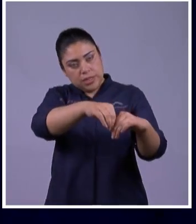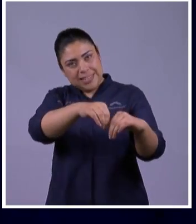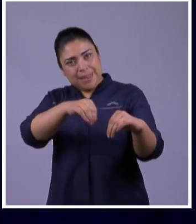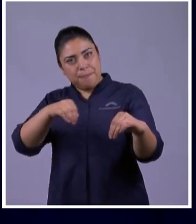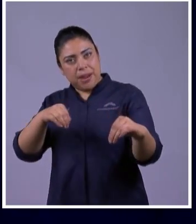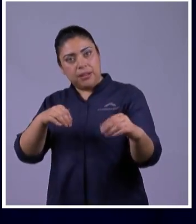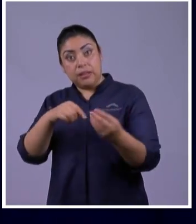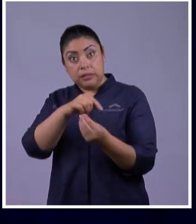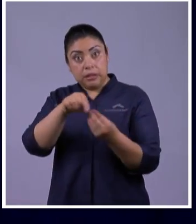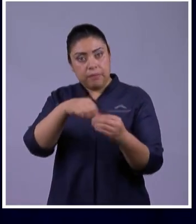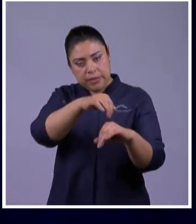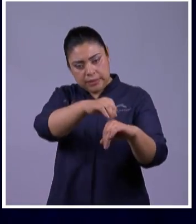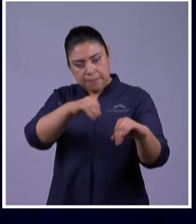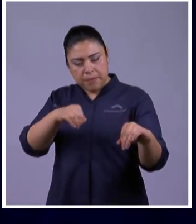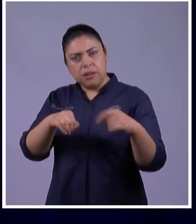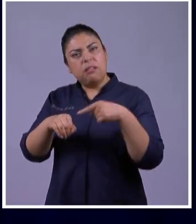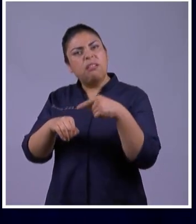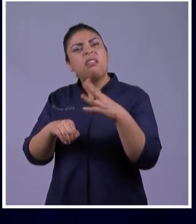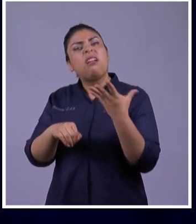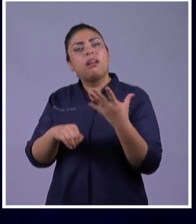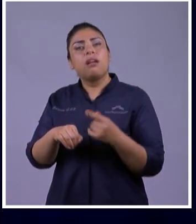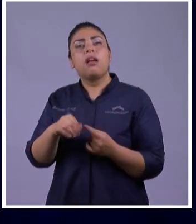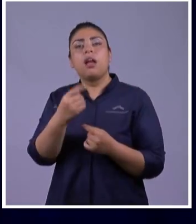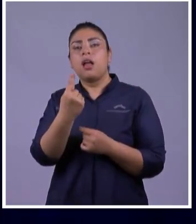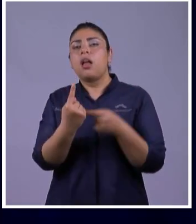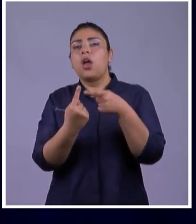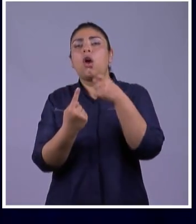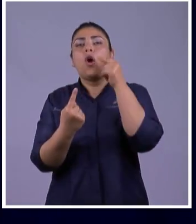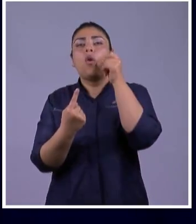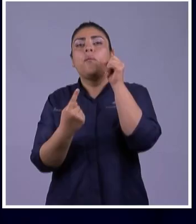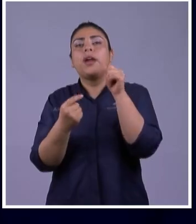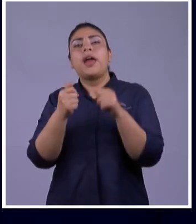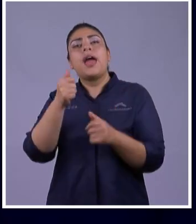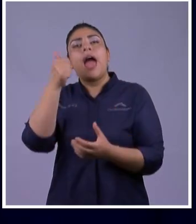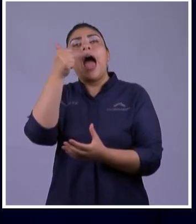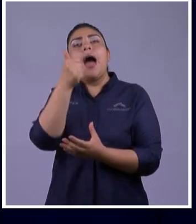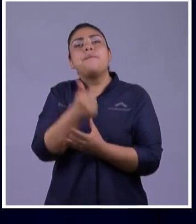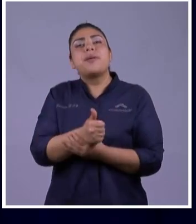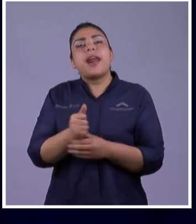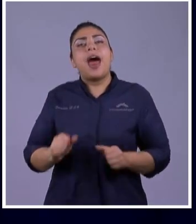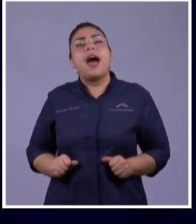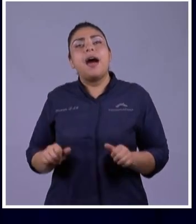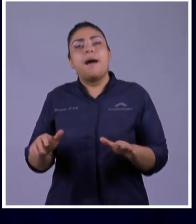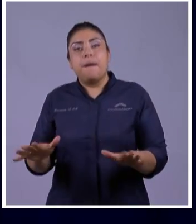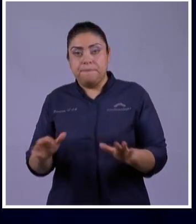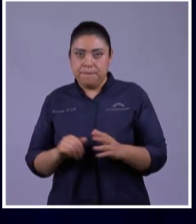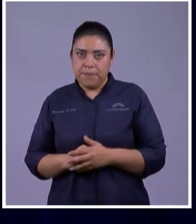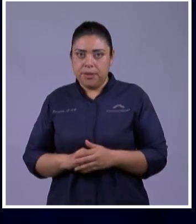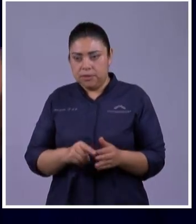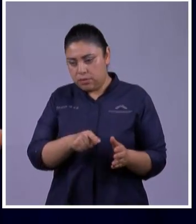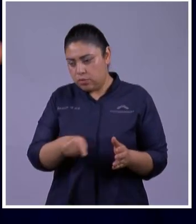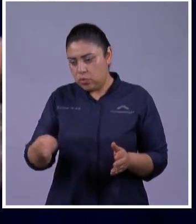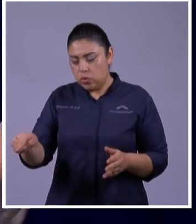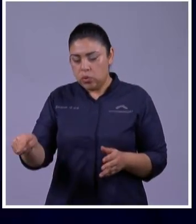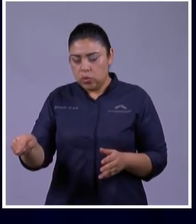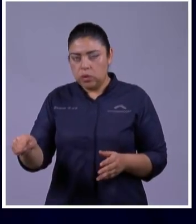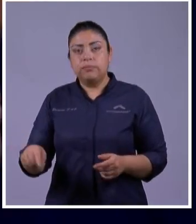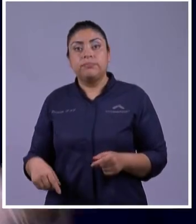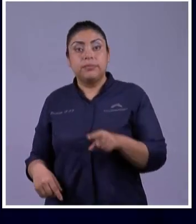grande Te bendeciré, engrandeceré tu nombre Y serás de bendición Al que te bendiga lo bendigo Y al que te maldiga